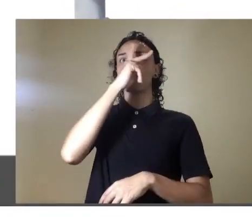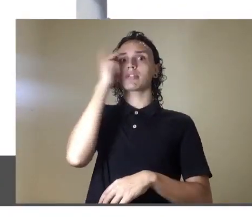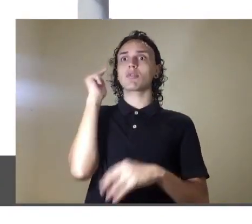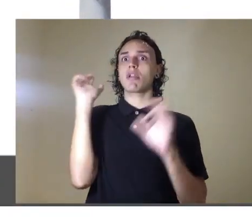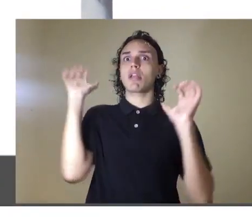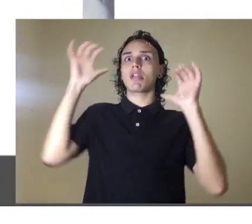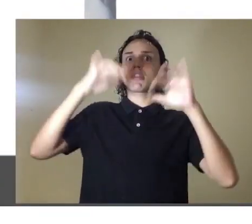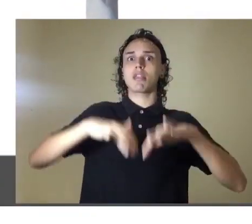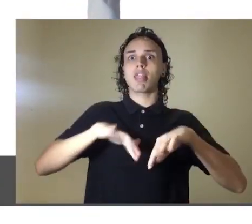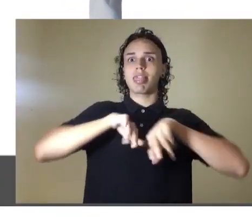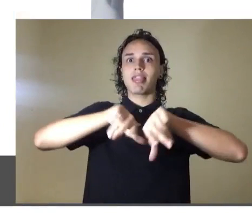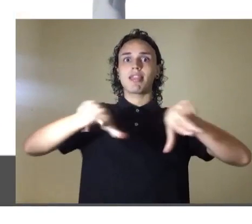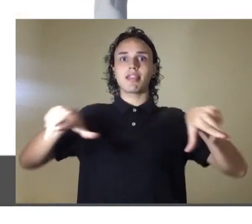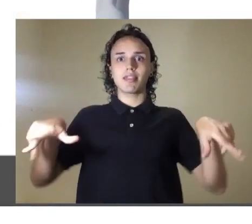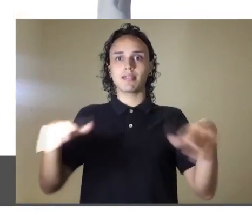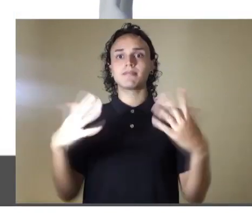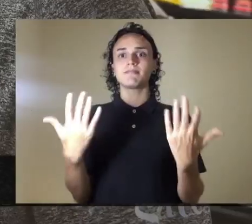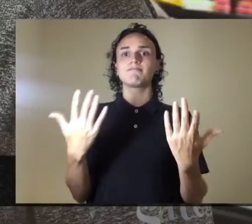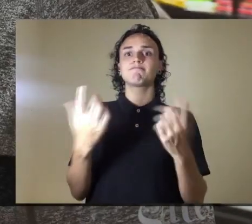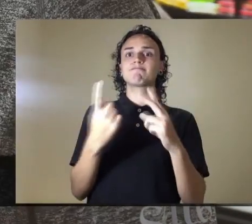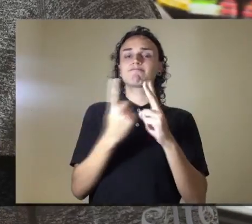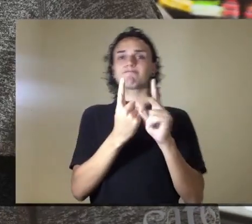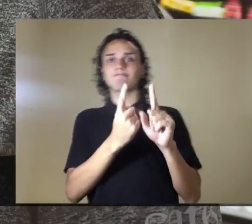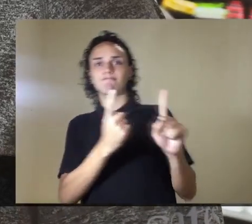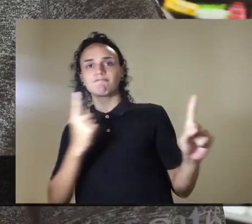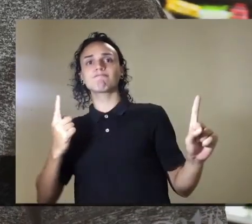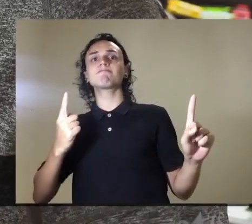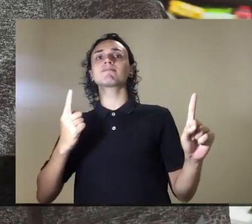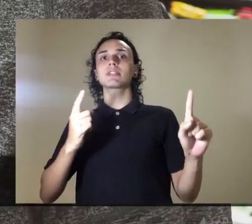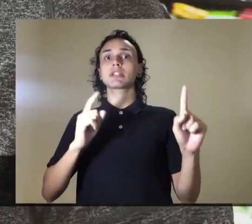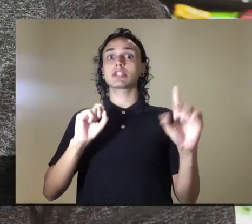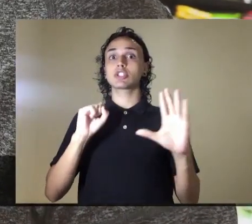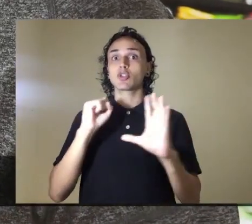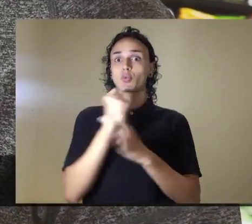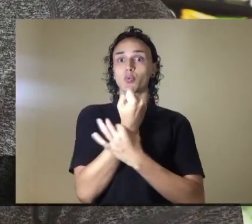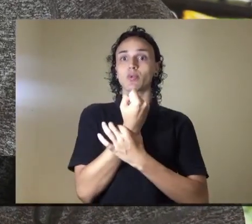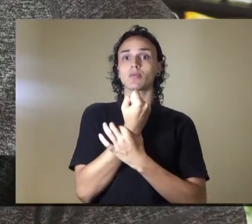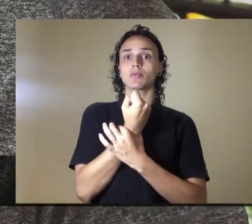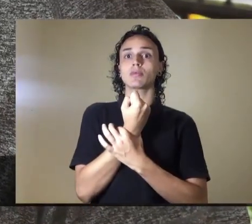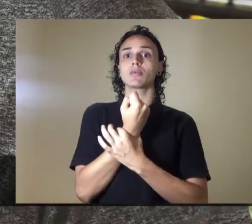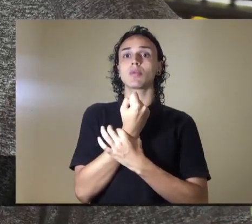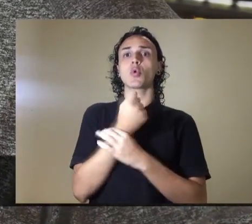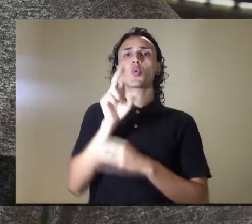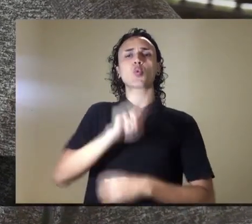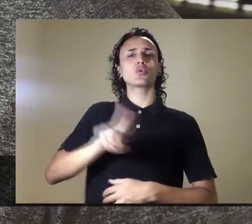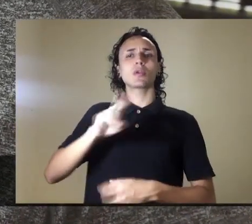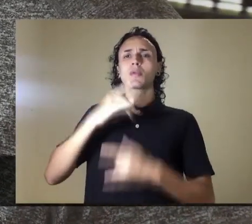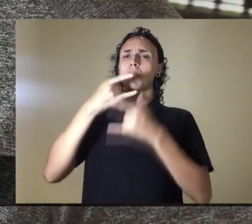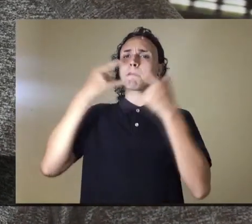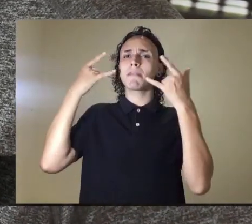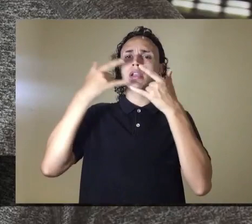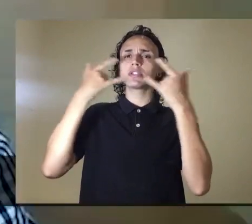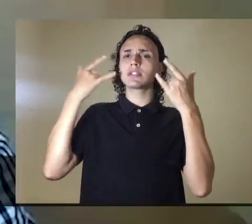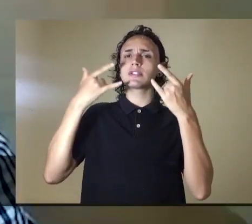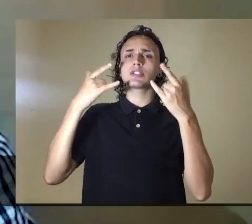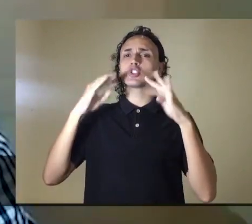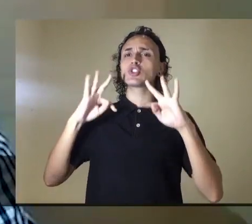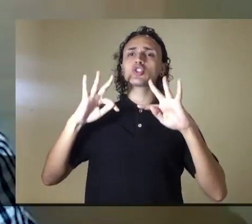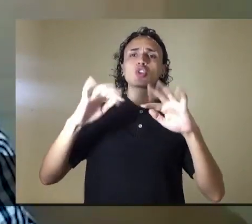de seguridad, llevando mascarilla, incluso en entornos cerrados de forma continua,